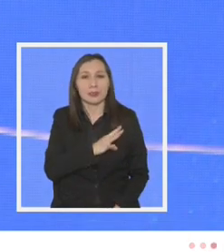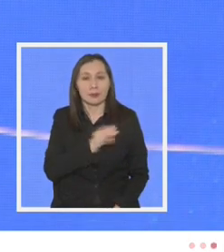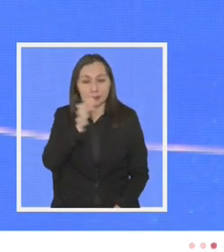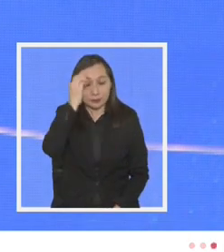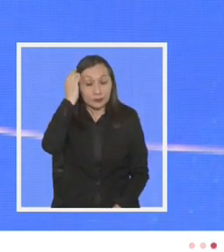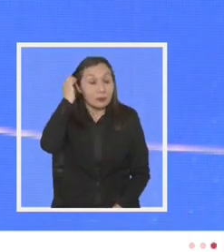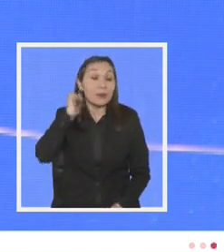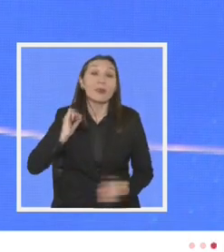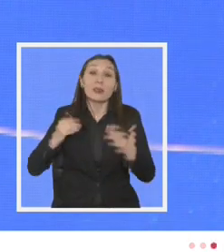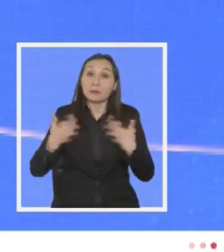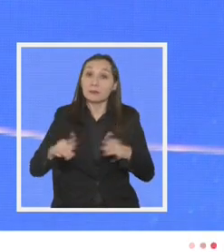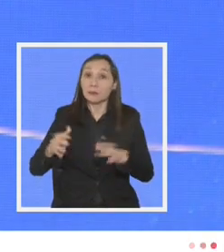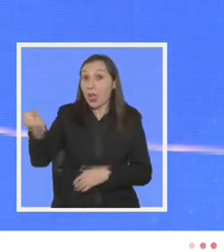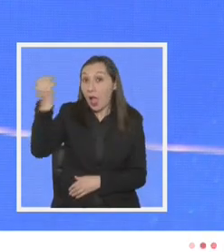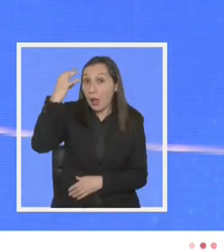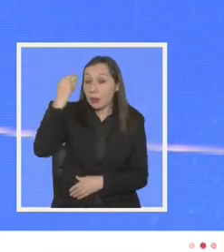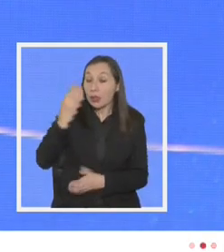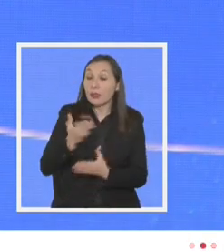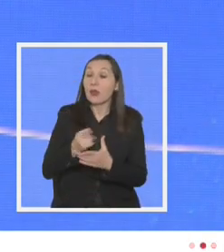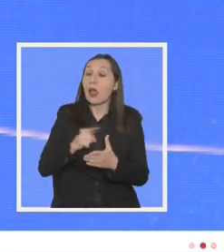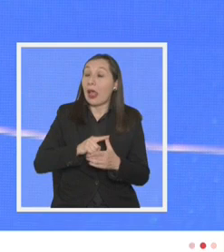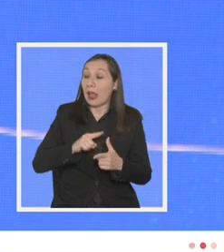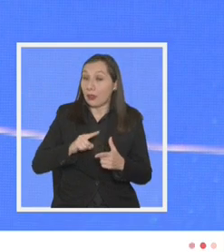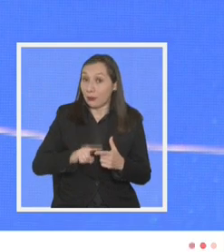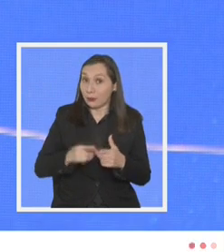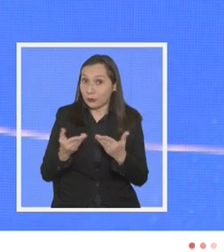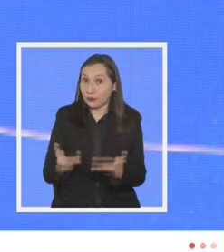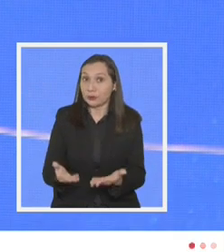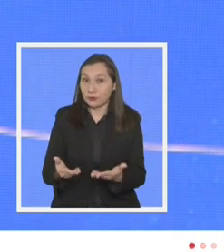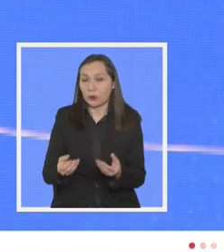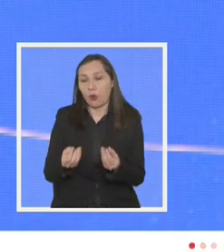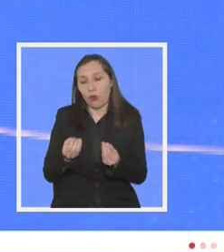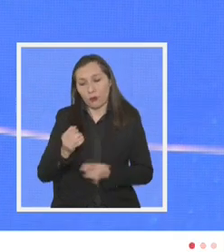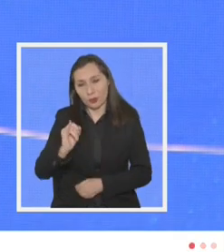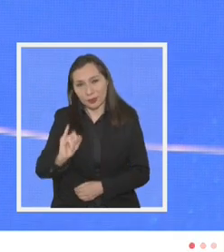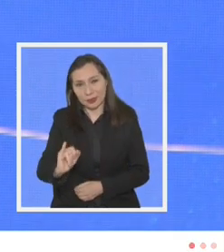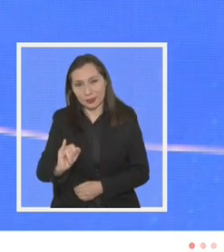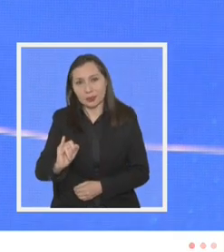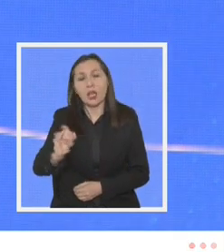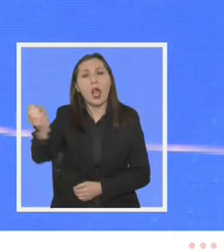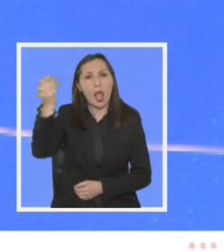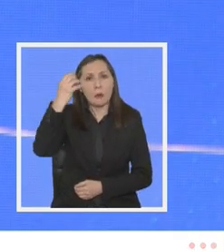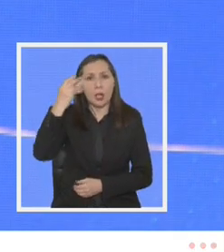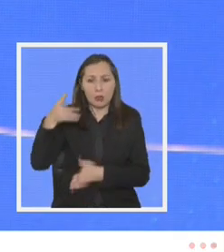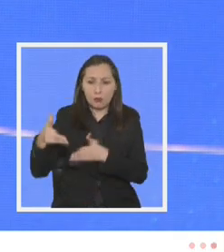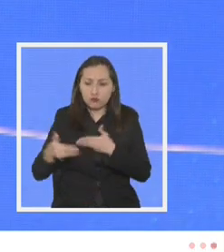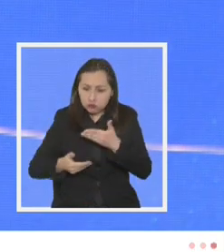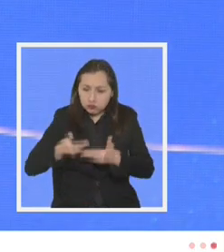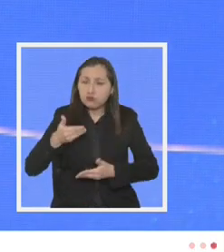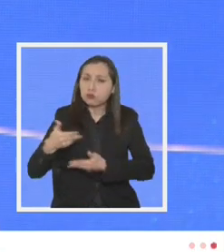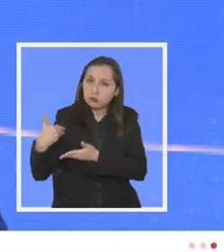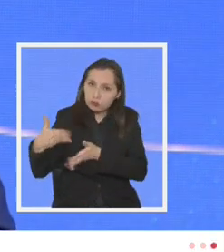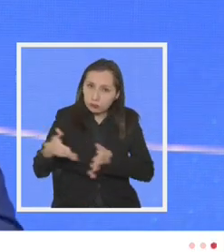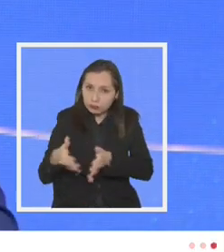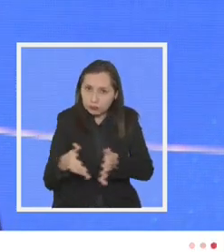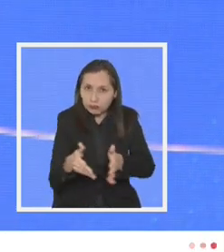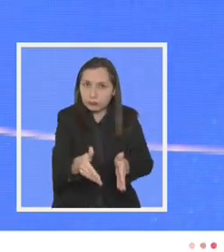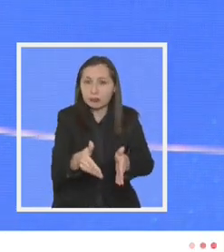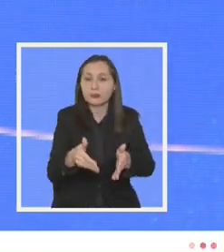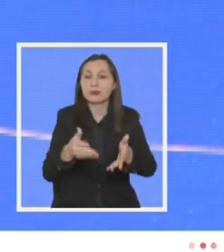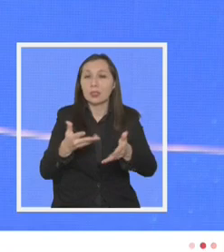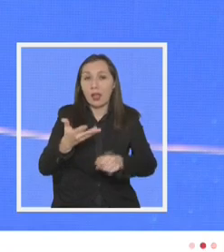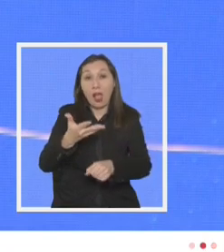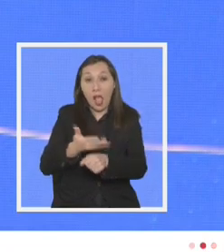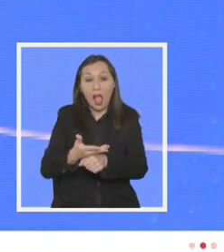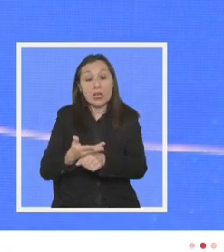¿Hemos aprendido entonces? Obvio que sí, hemos aprendido en el camino. ¿Hemos